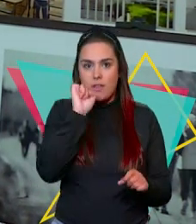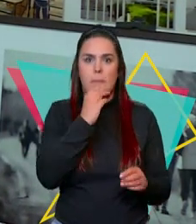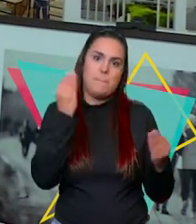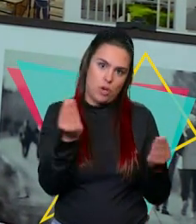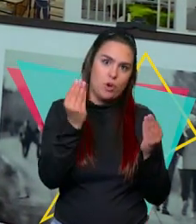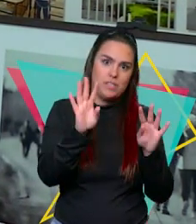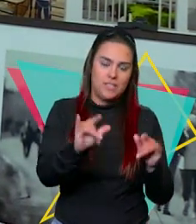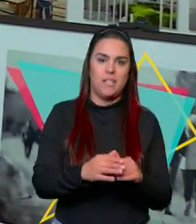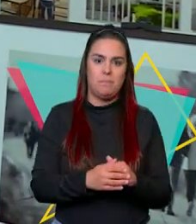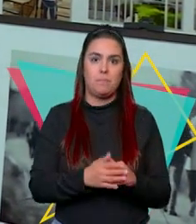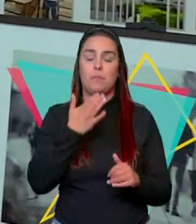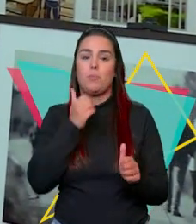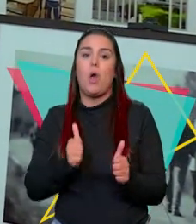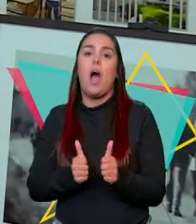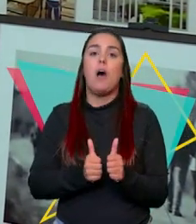últimos años, mejor.